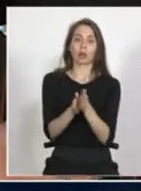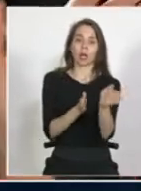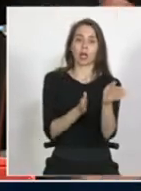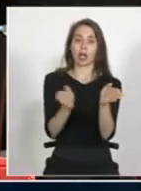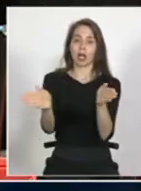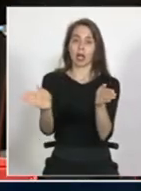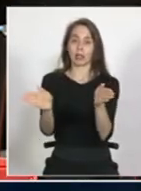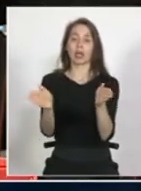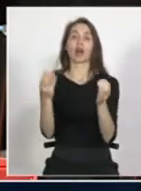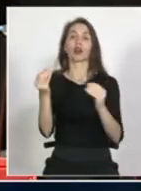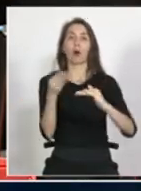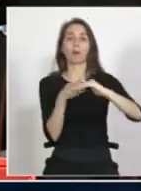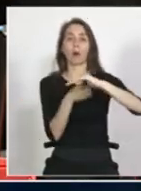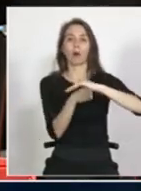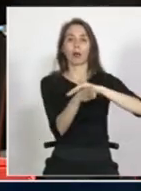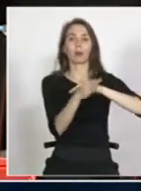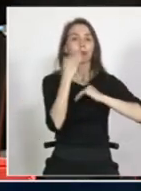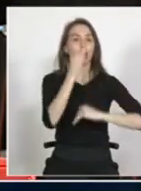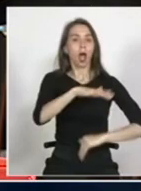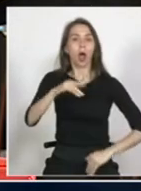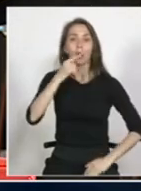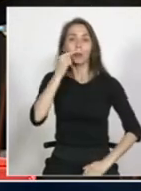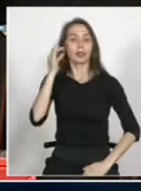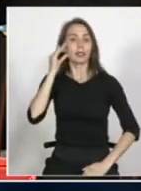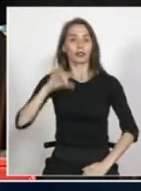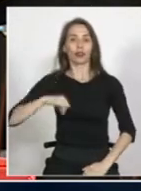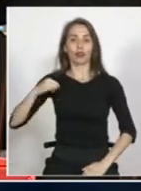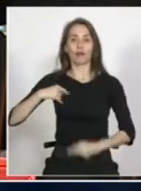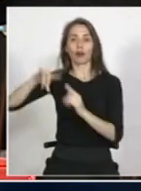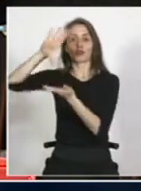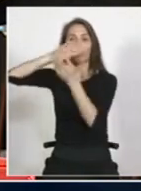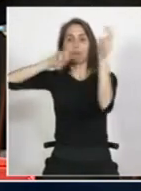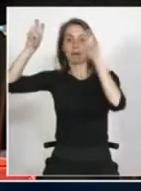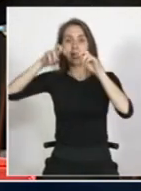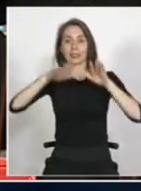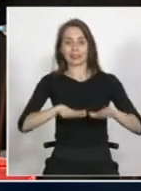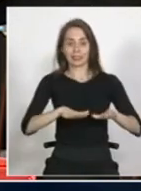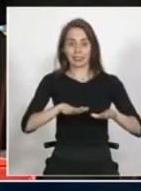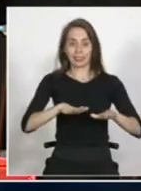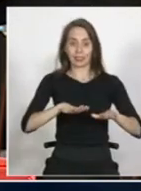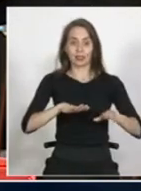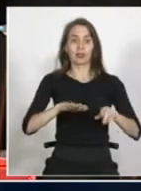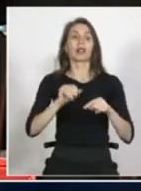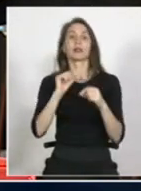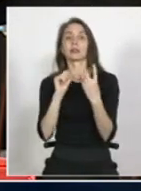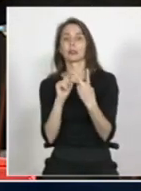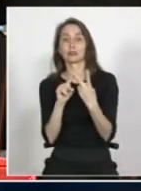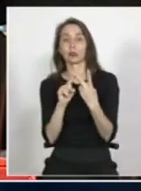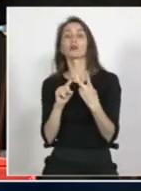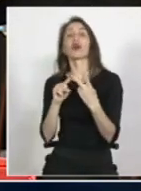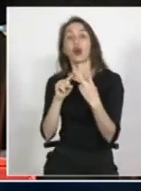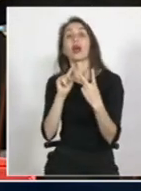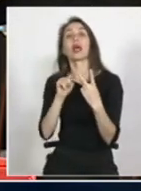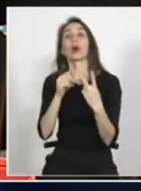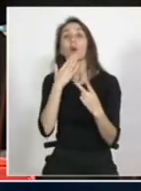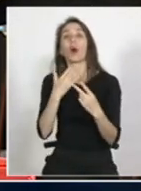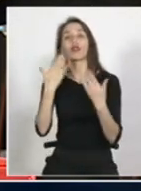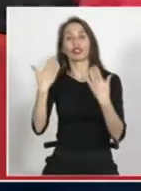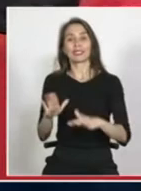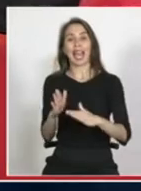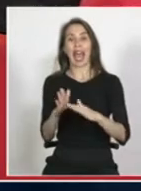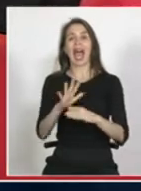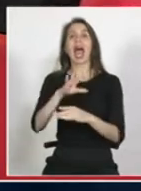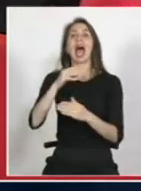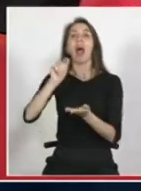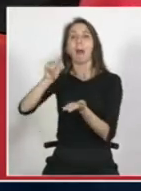ocurre con el ingreso de niños y niñas y de adolescentes migrantes, y luego lo que ocurre ya estando dentro del sistema con la integración